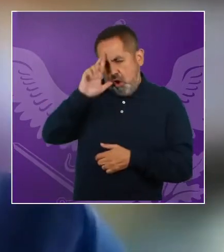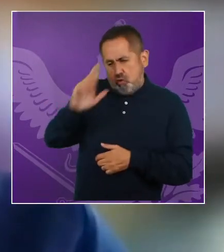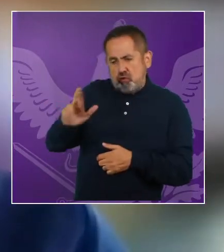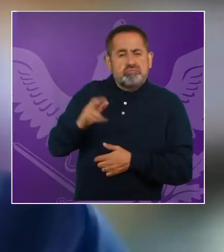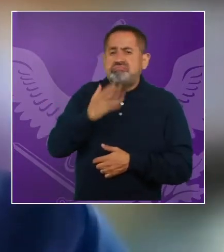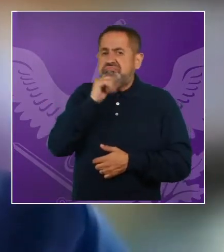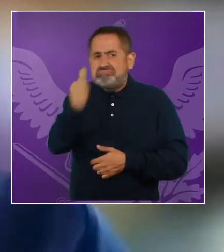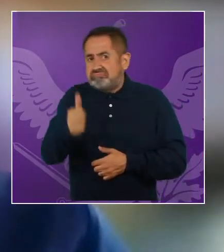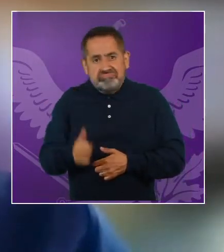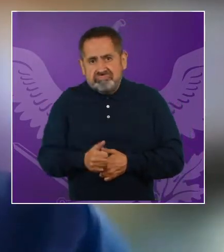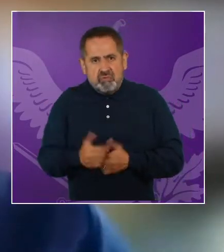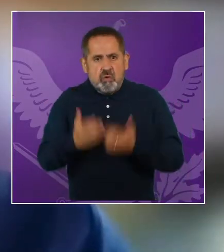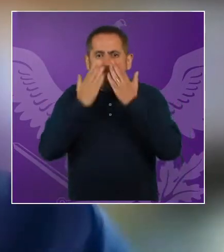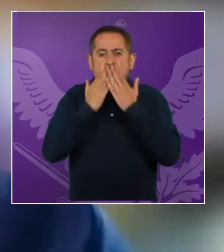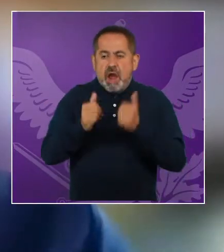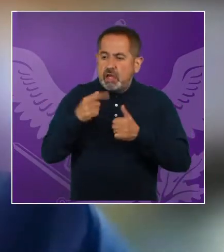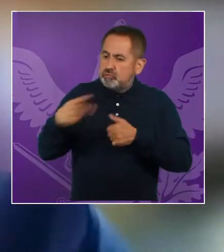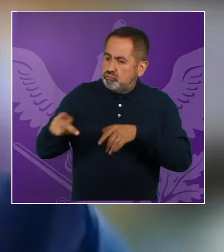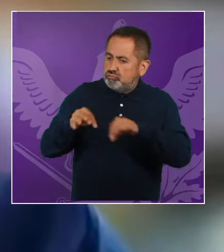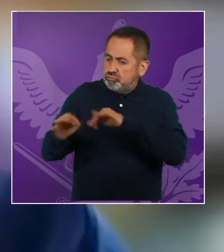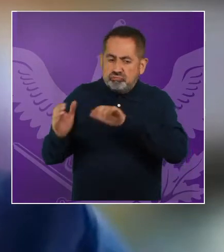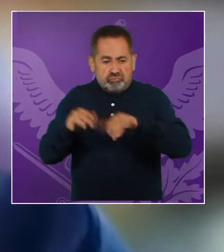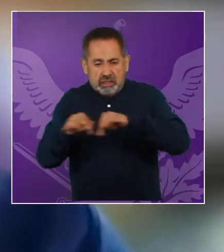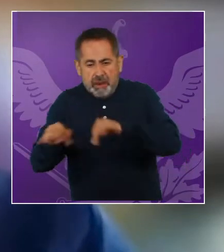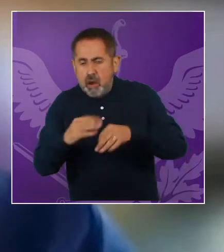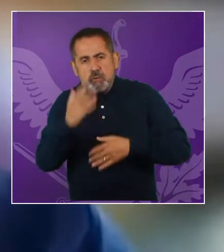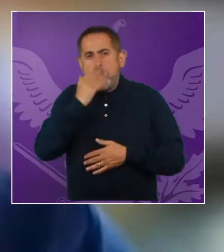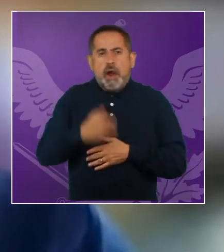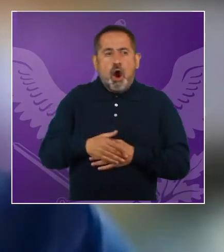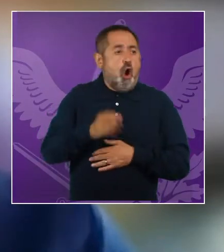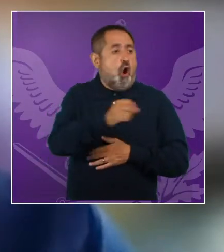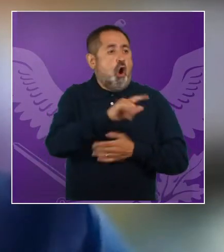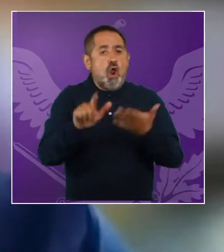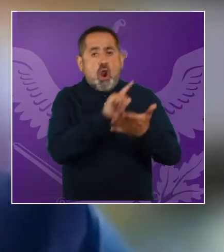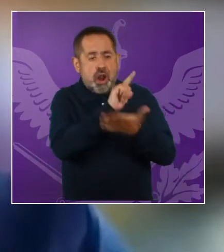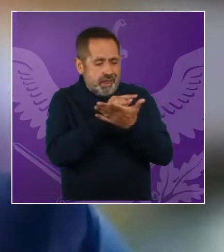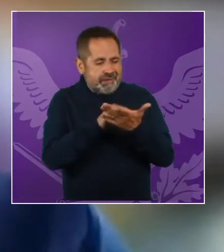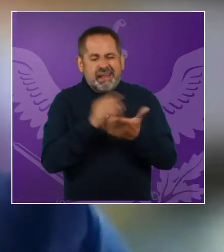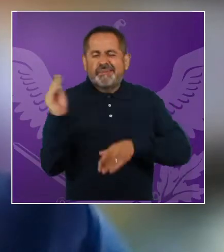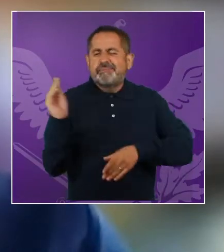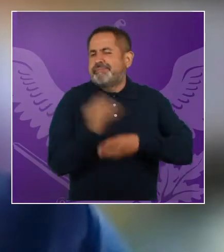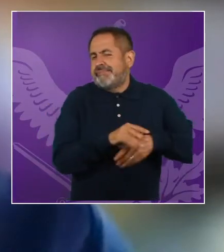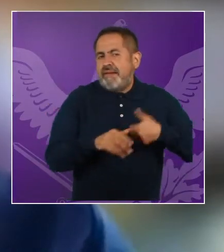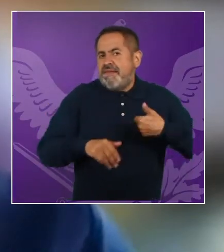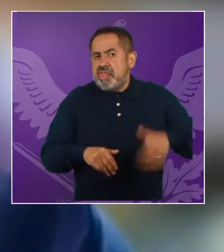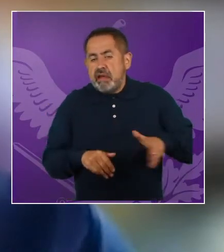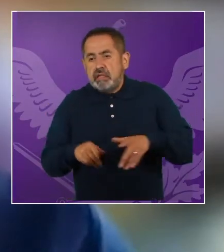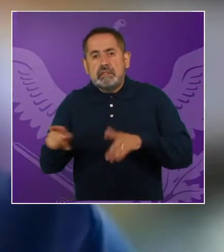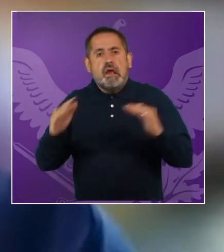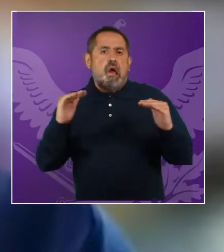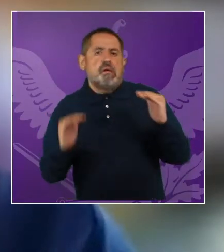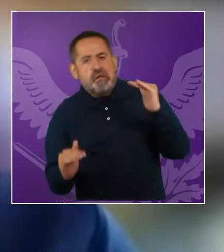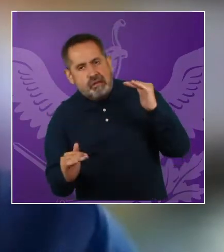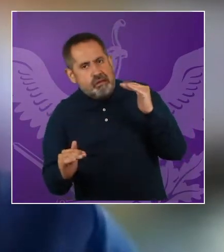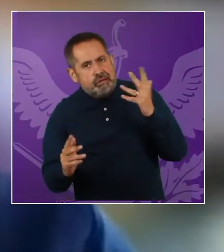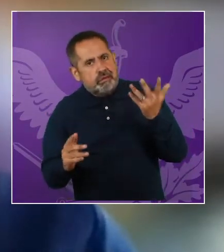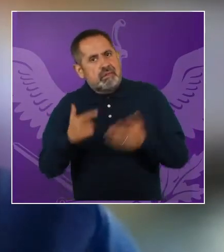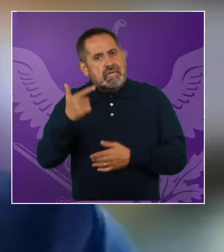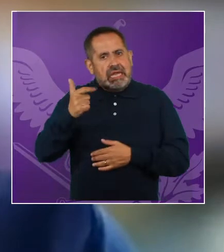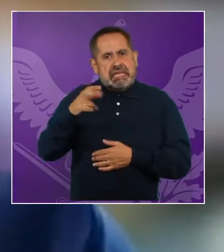sus derechos humanos laborales y la falta de la aplicación de las leyes las coloca en esta